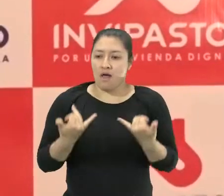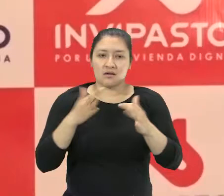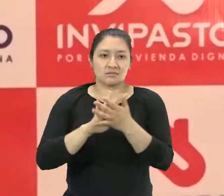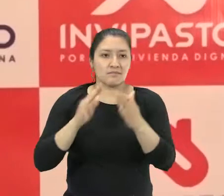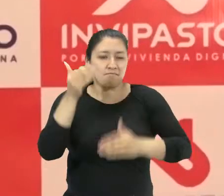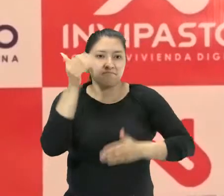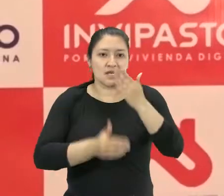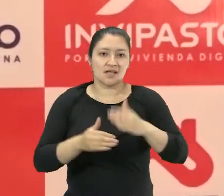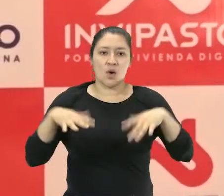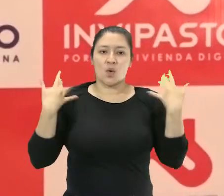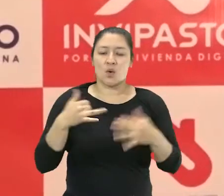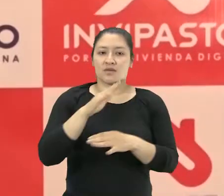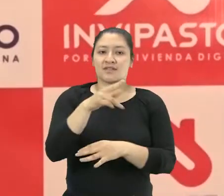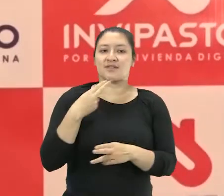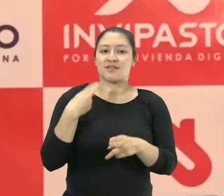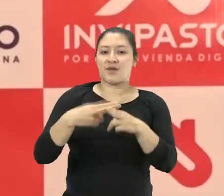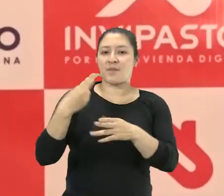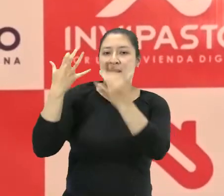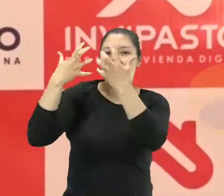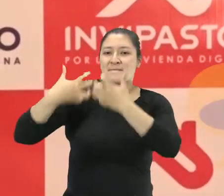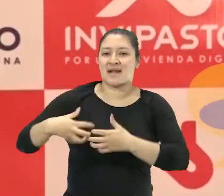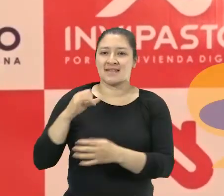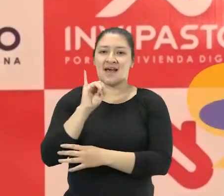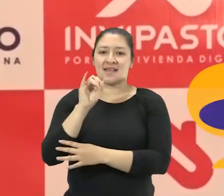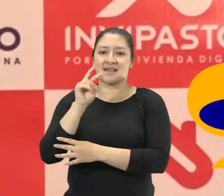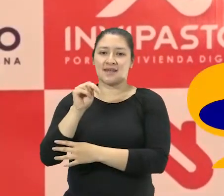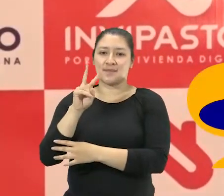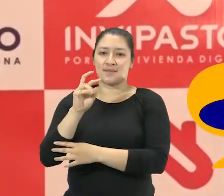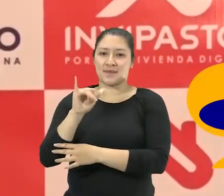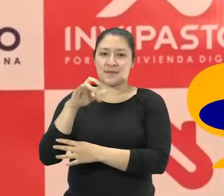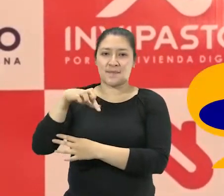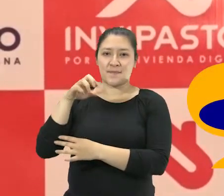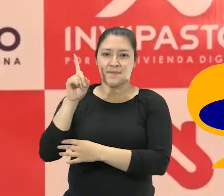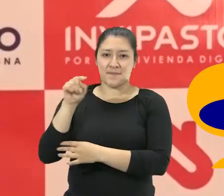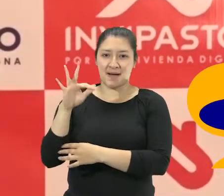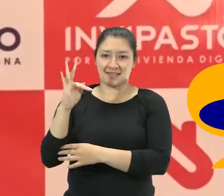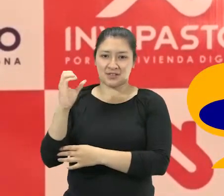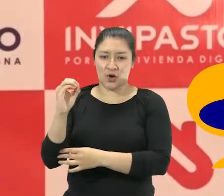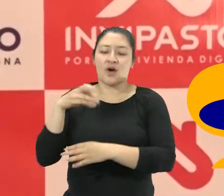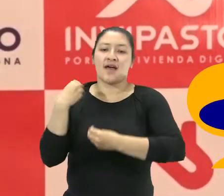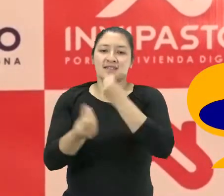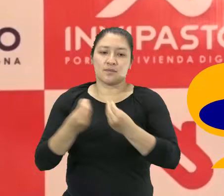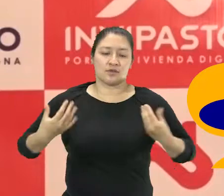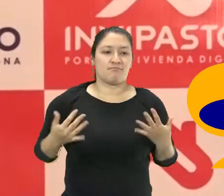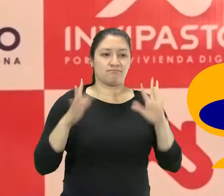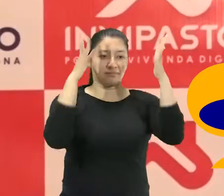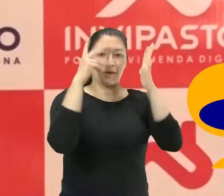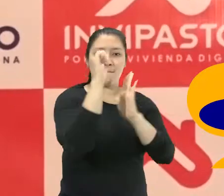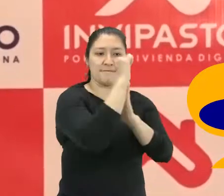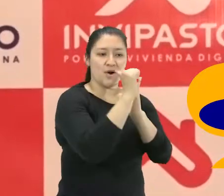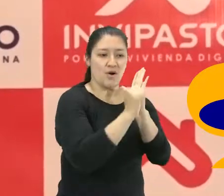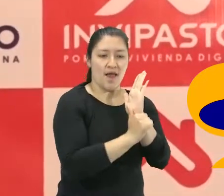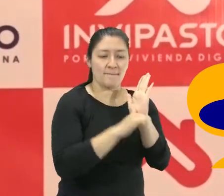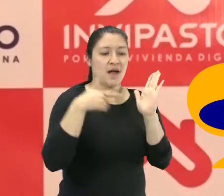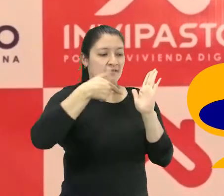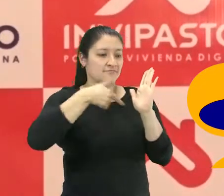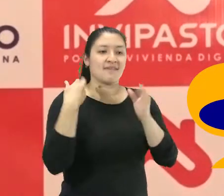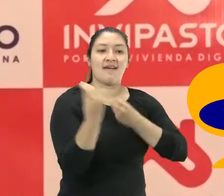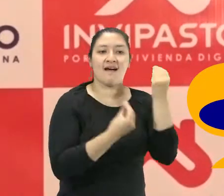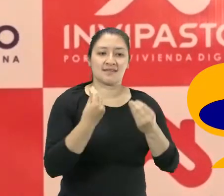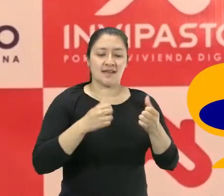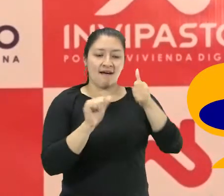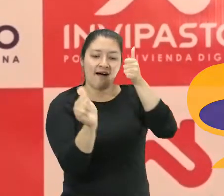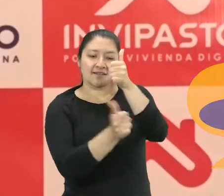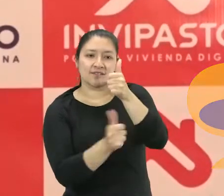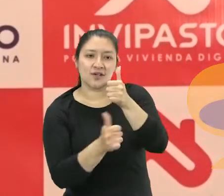importante del Instituto de la Vivienda Urbana que es INVIPASTO y dándoles ese agradecimiento como a través del lanzamiento de un